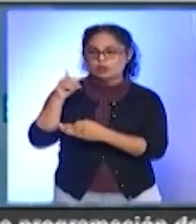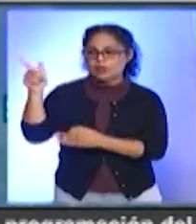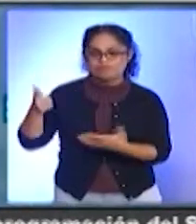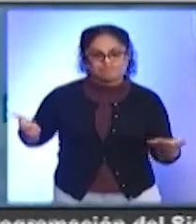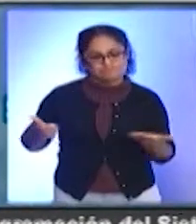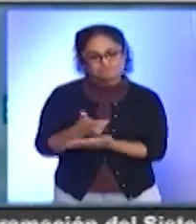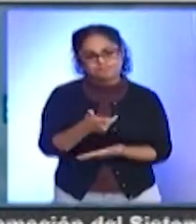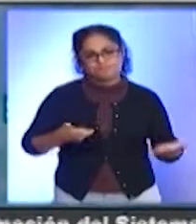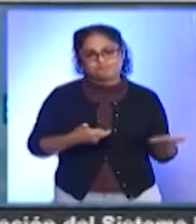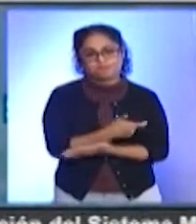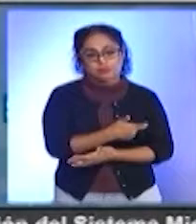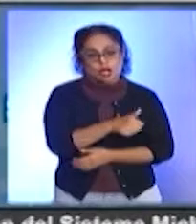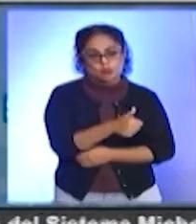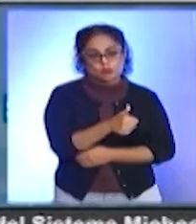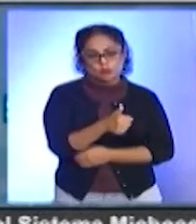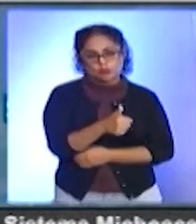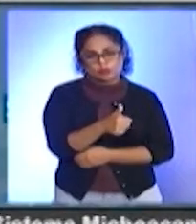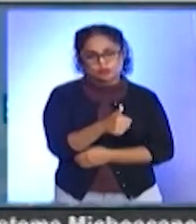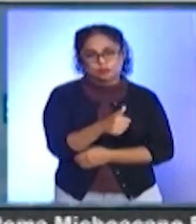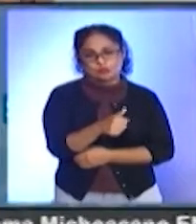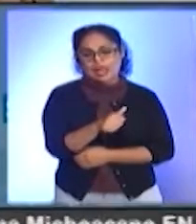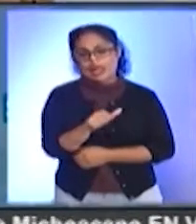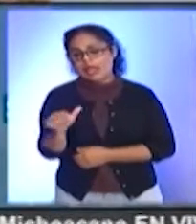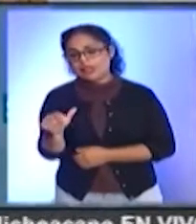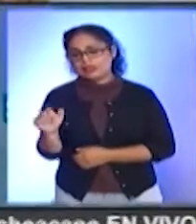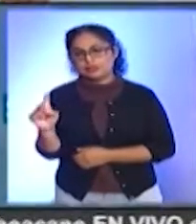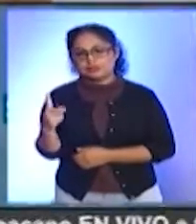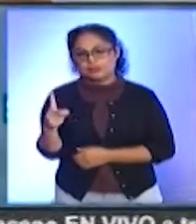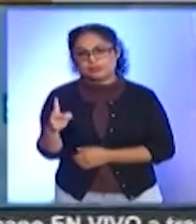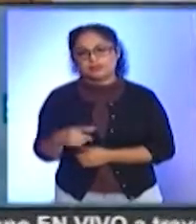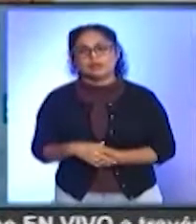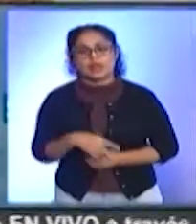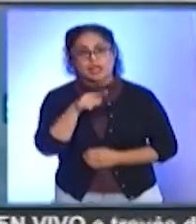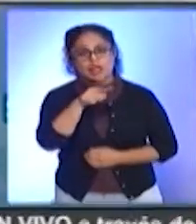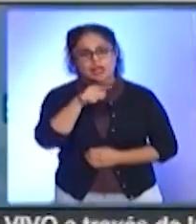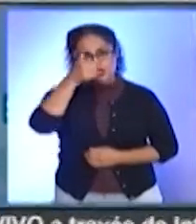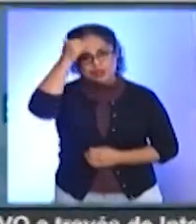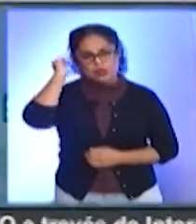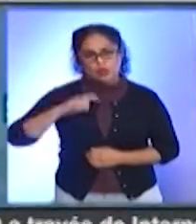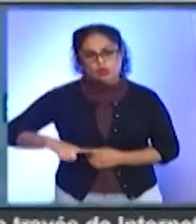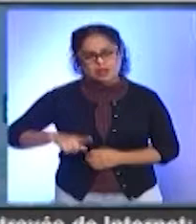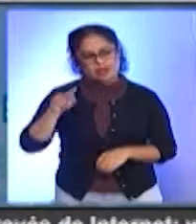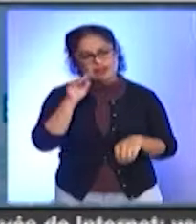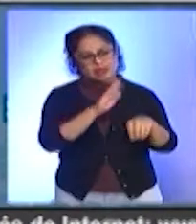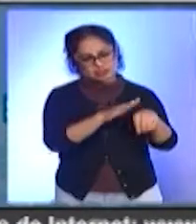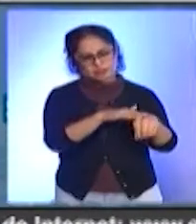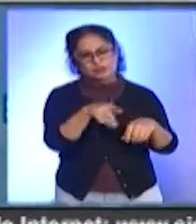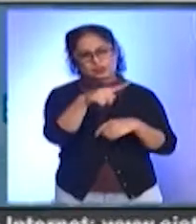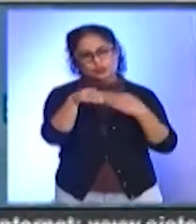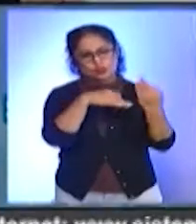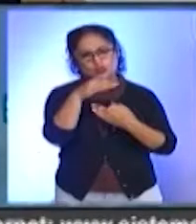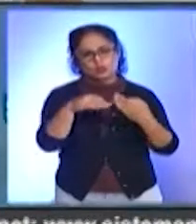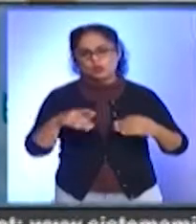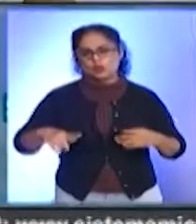educativa desde agosto hasta diciembre de este año. El gobernador electo hizo un llamado al magisterio michoacano para establecer una